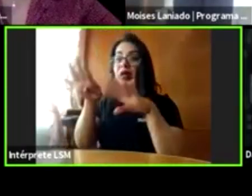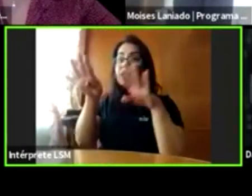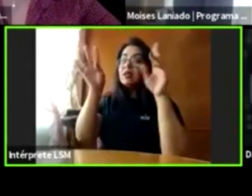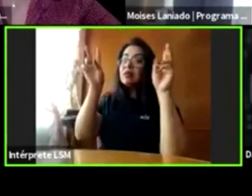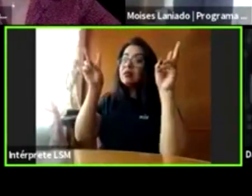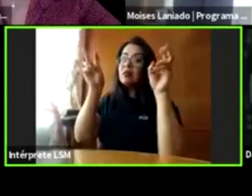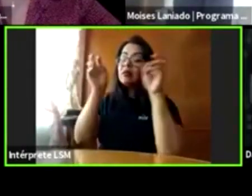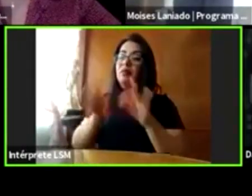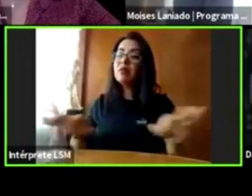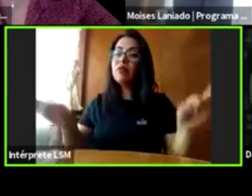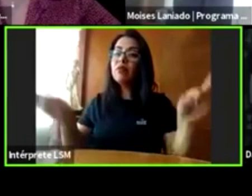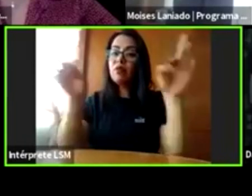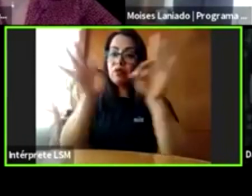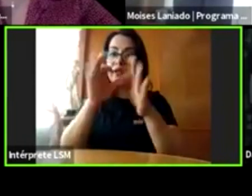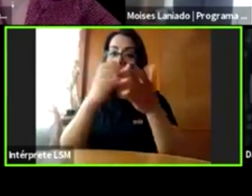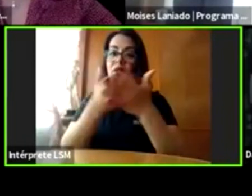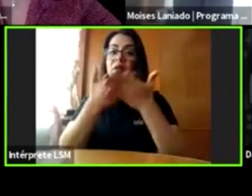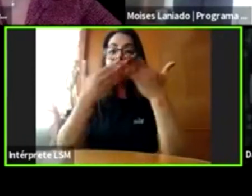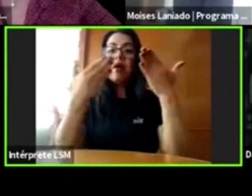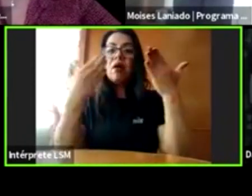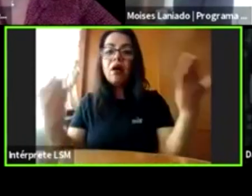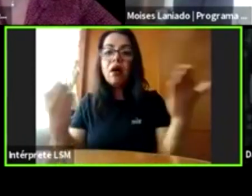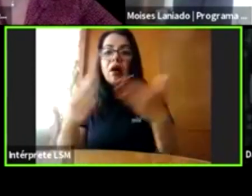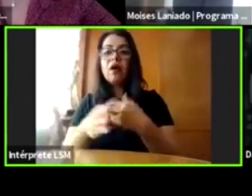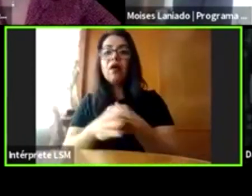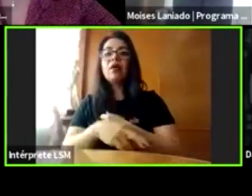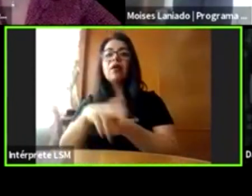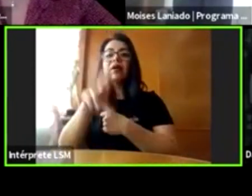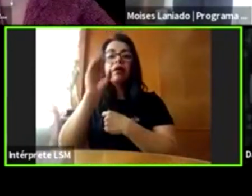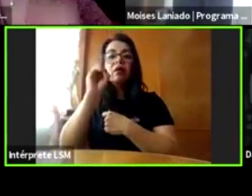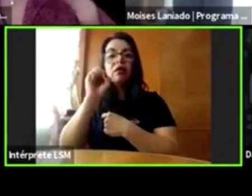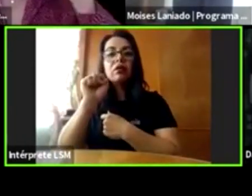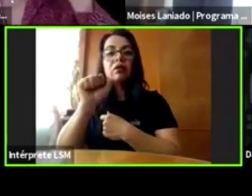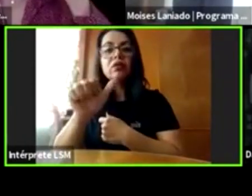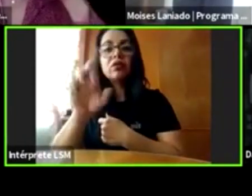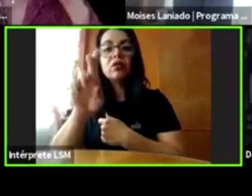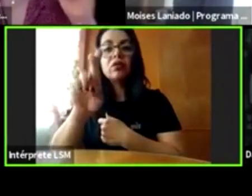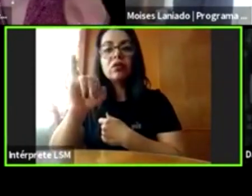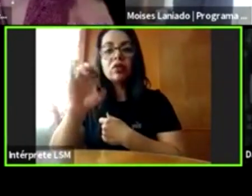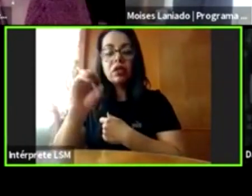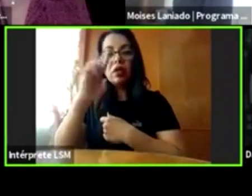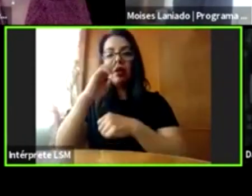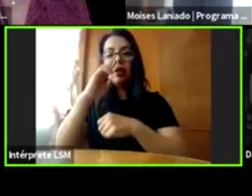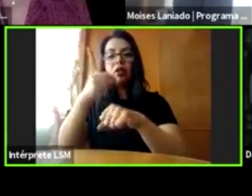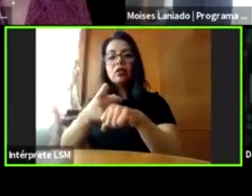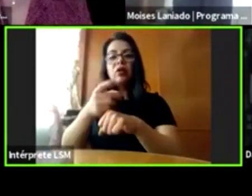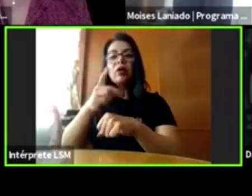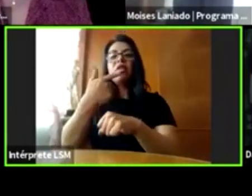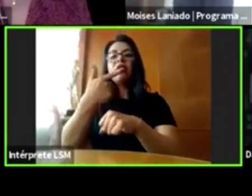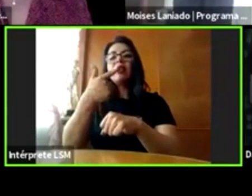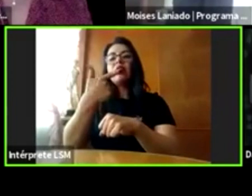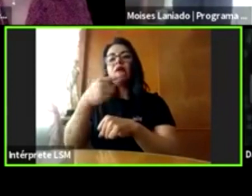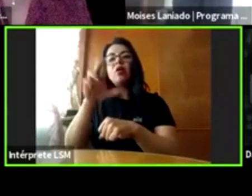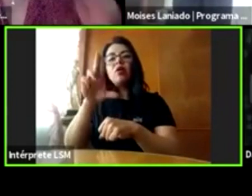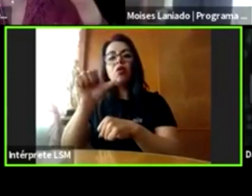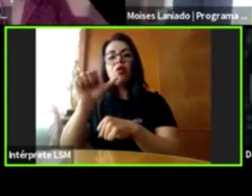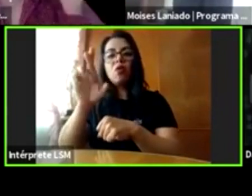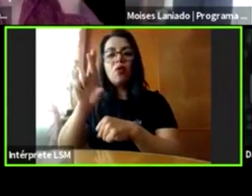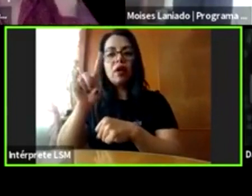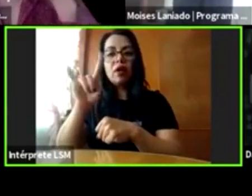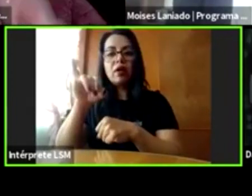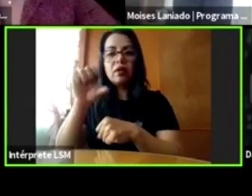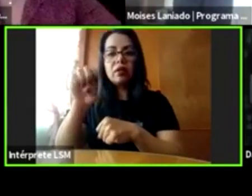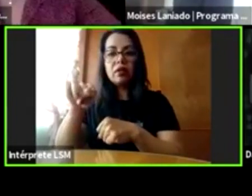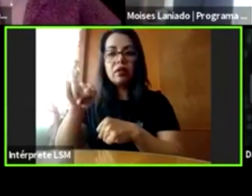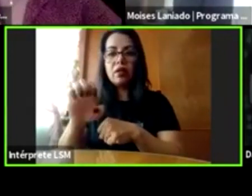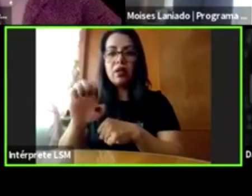momento. Te paso la palabra, Rosario Alfaro Martínez, directora general de Guardianes, justamente para tratar de responder en este primer saque a